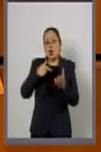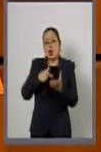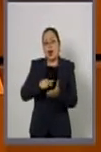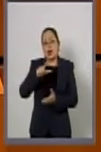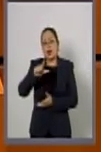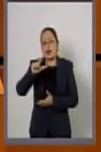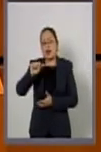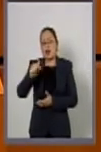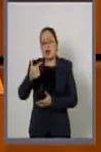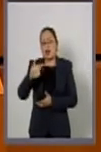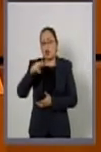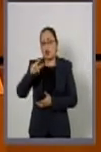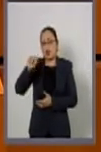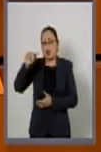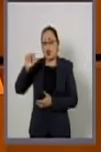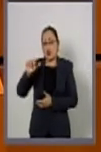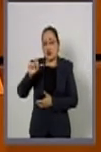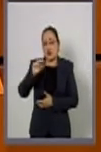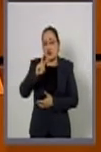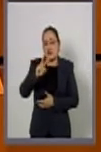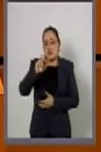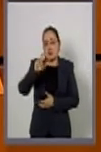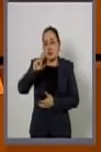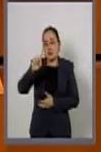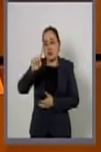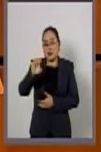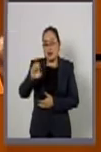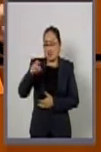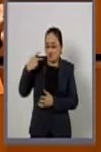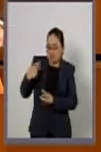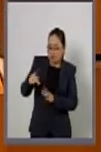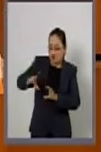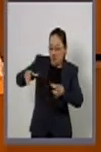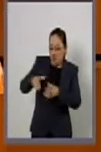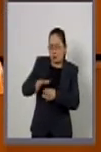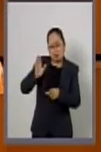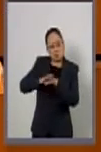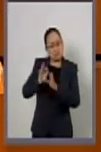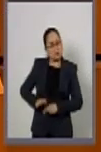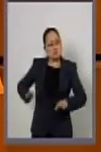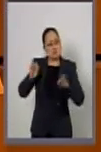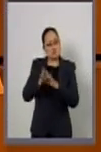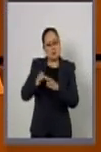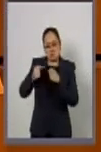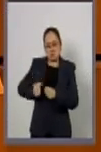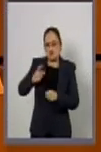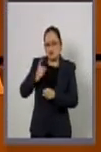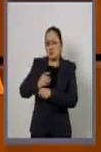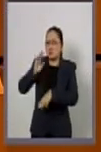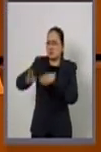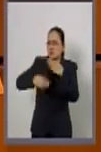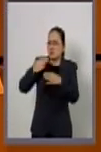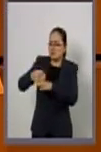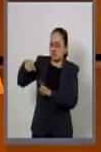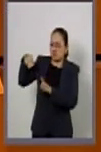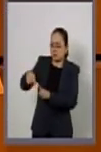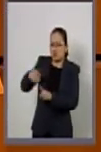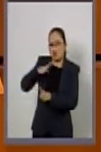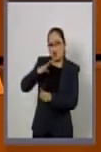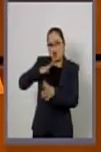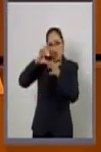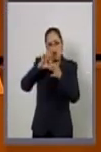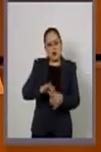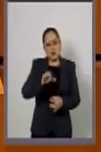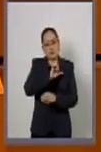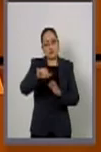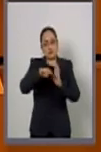lo que demuestra que es una central con alto índice de seguridad a nivel mundial y se encuentra pegada a la normatividad vigente